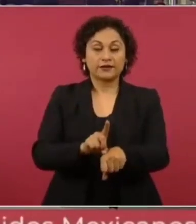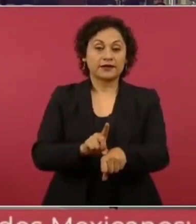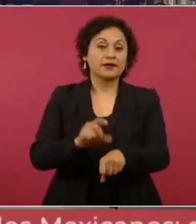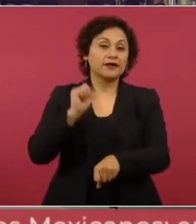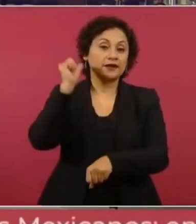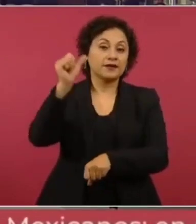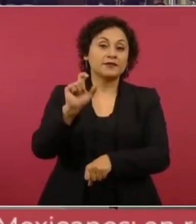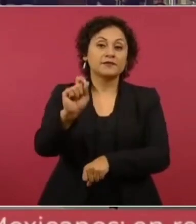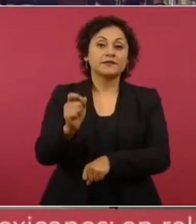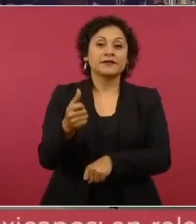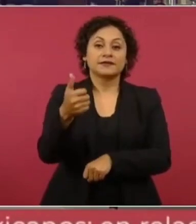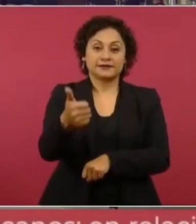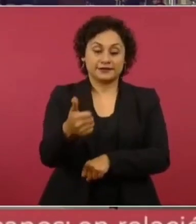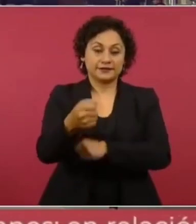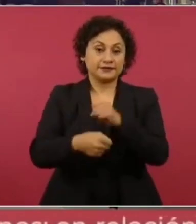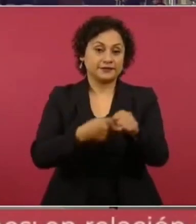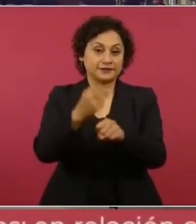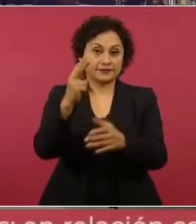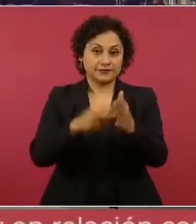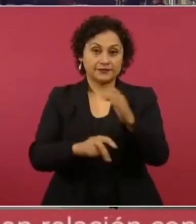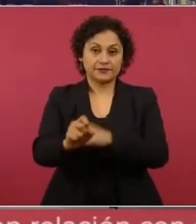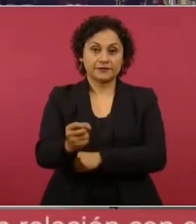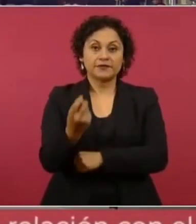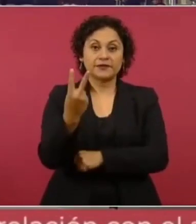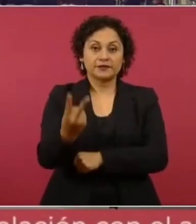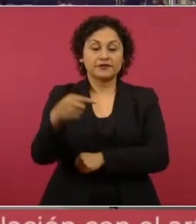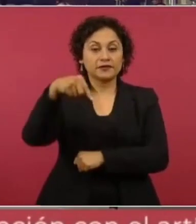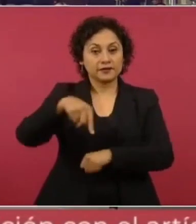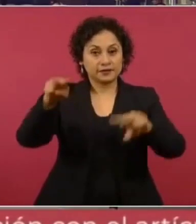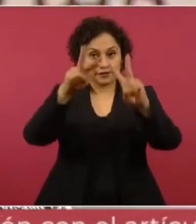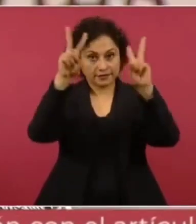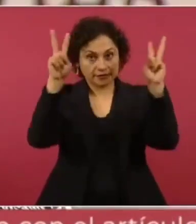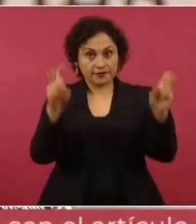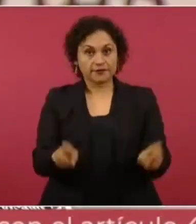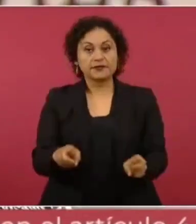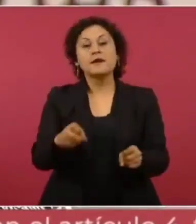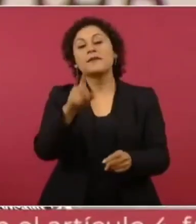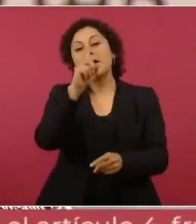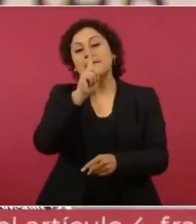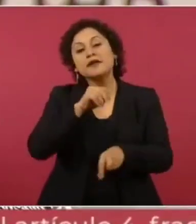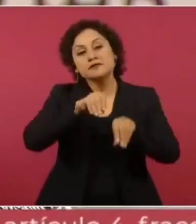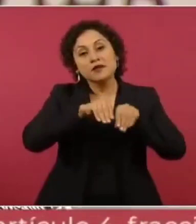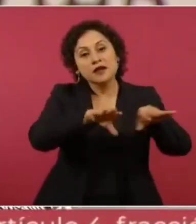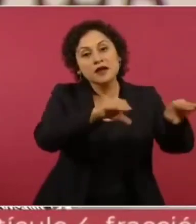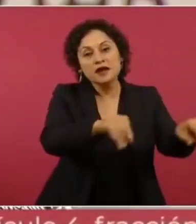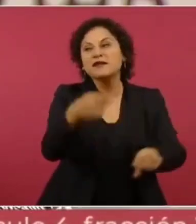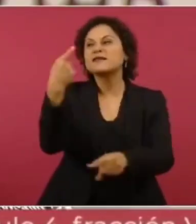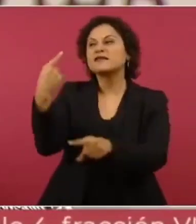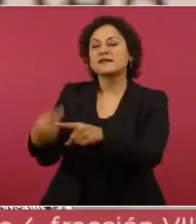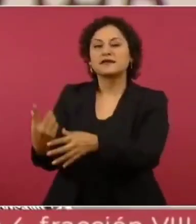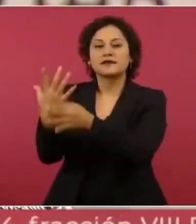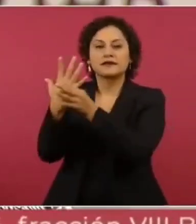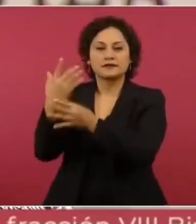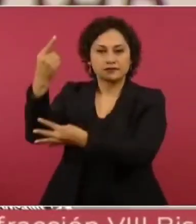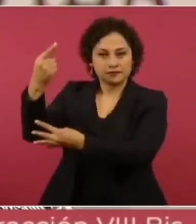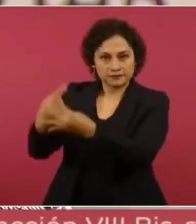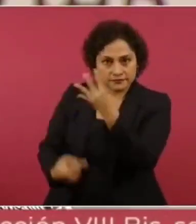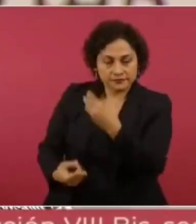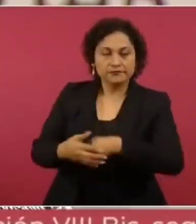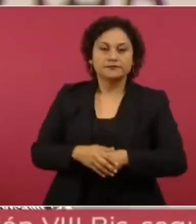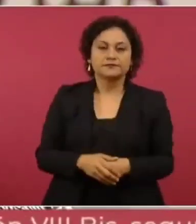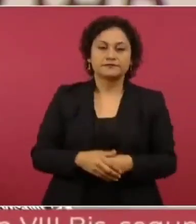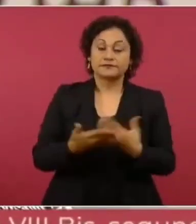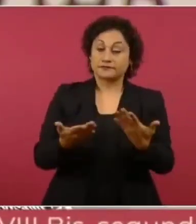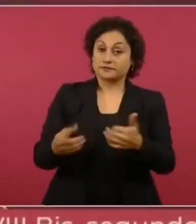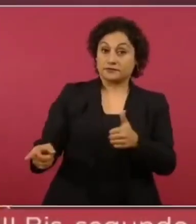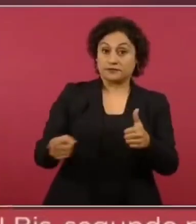veintidós. Esta es la sección ¿Quiénes quieren las mentiras de la semana? Primero, desearle al presidente de la república, Andrés